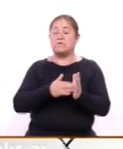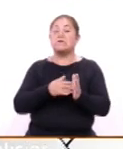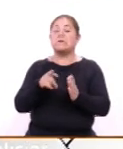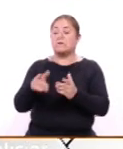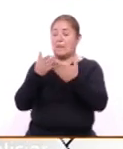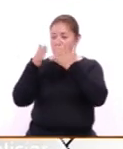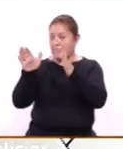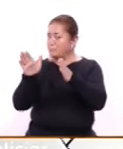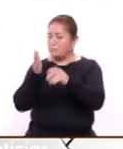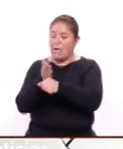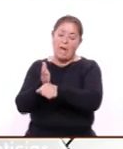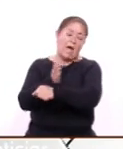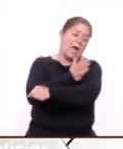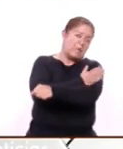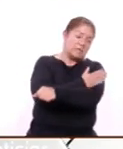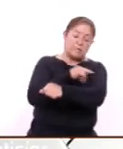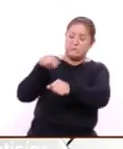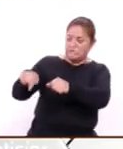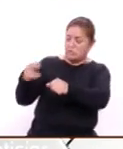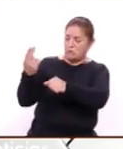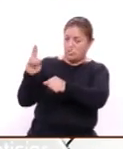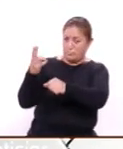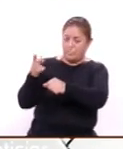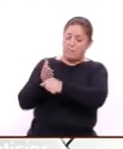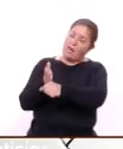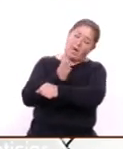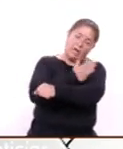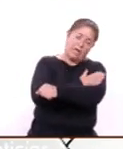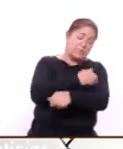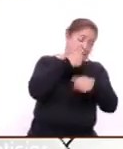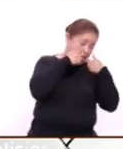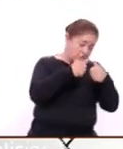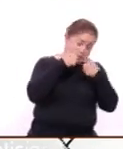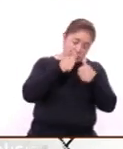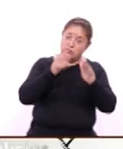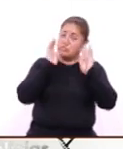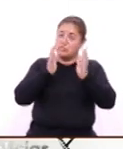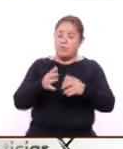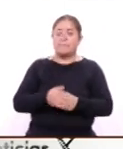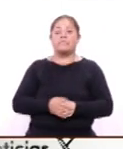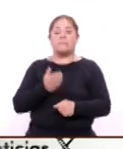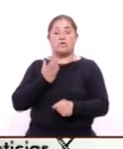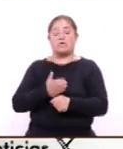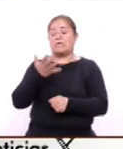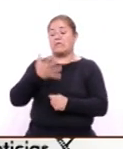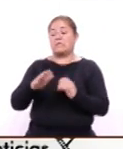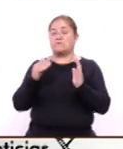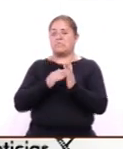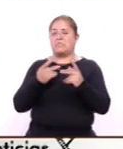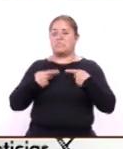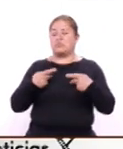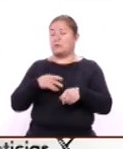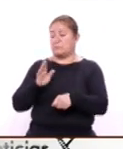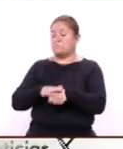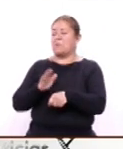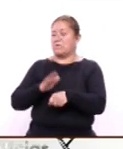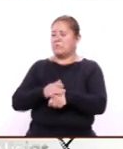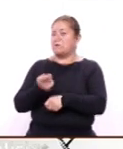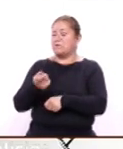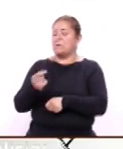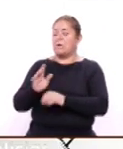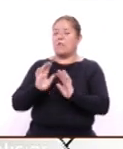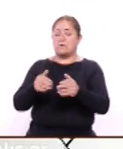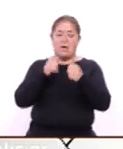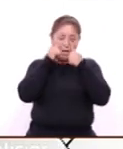de que abriéramos, que abrimos en noviembre, ya estábamos dando atención, pero ya más de 10 mil personas han sido atendidas con este nuevo modelo de